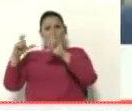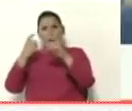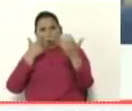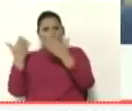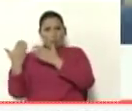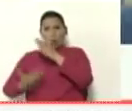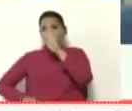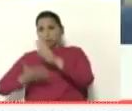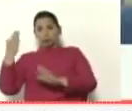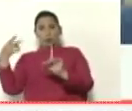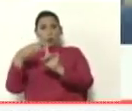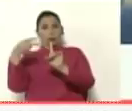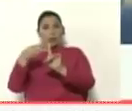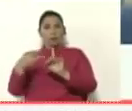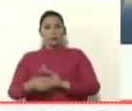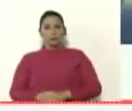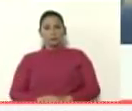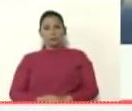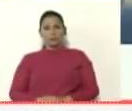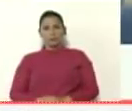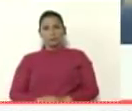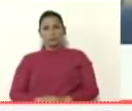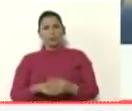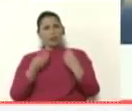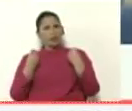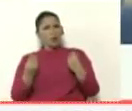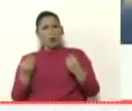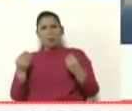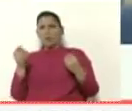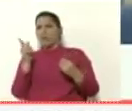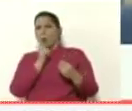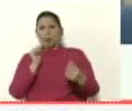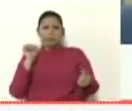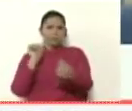saliendo del hotel ¿cómo es que no lo han capturado todavía?